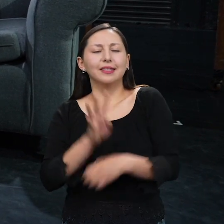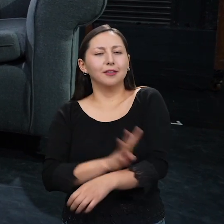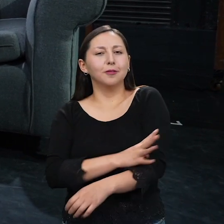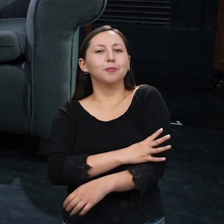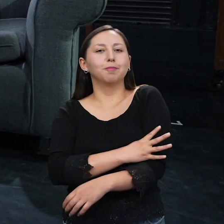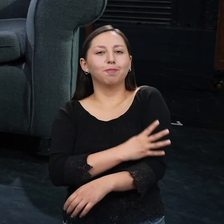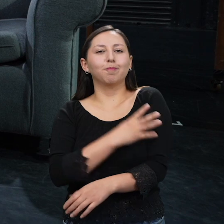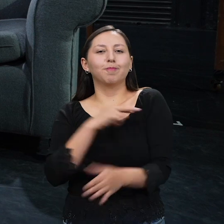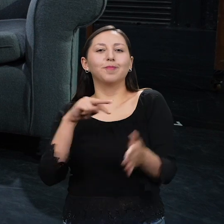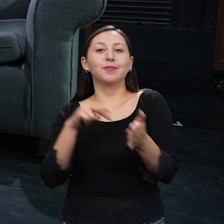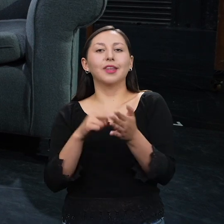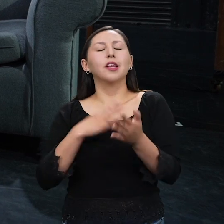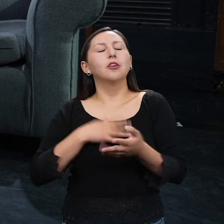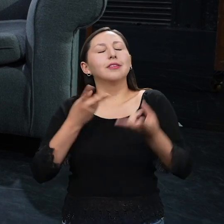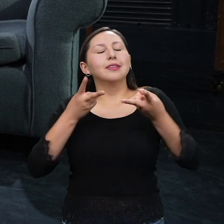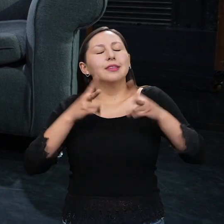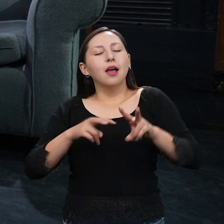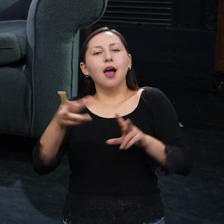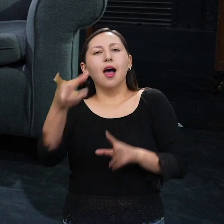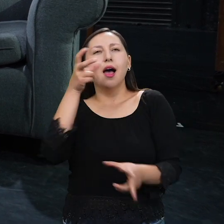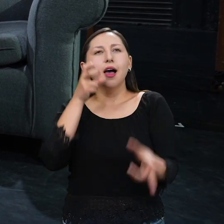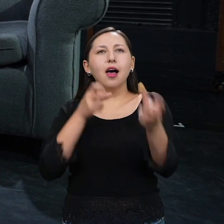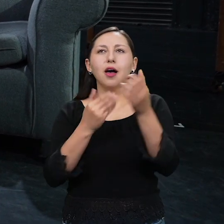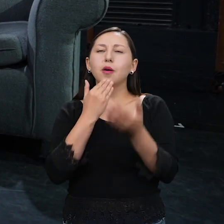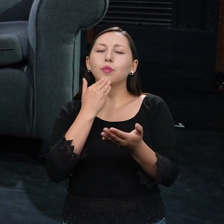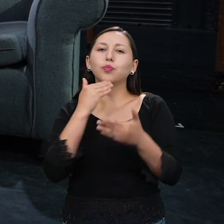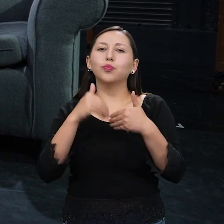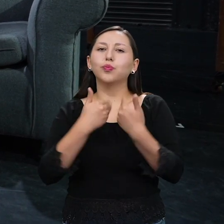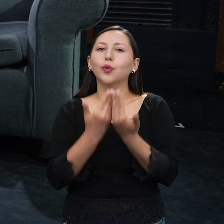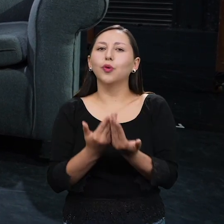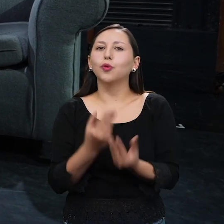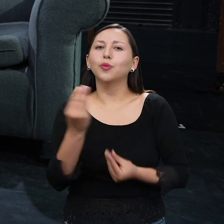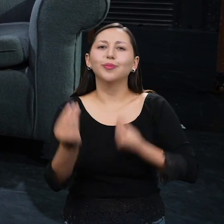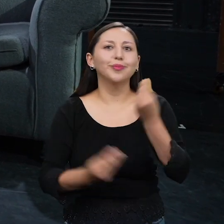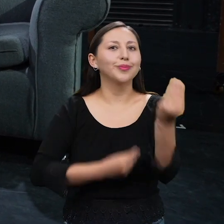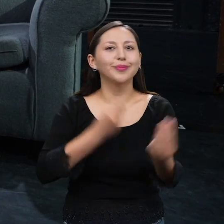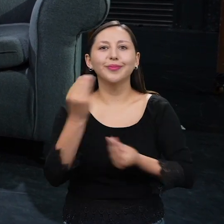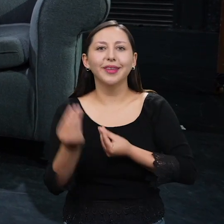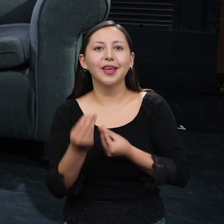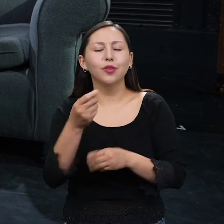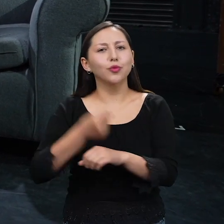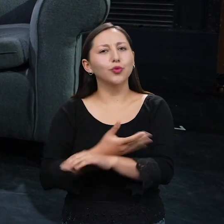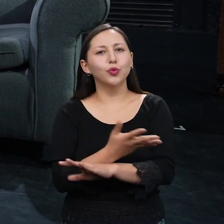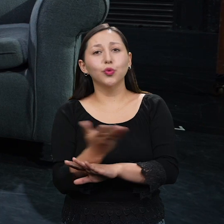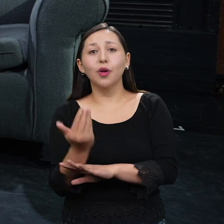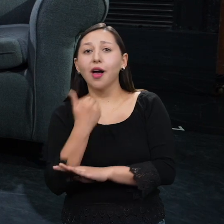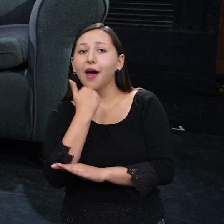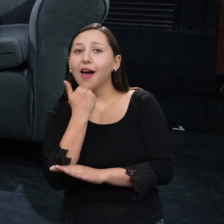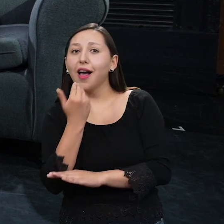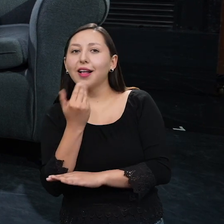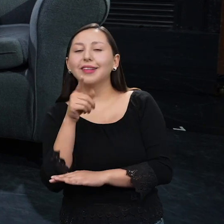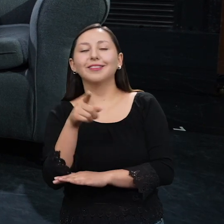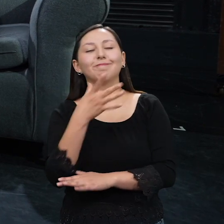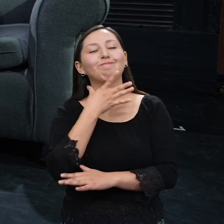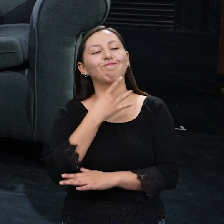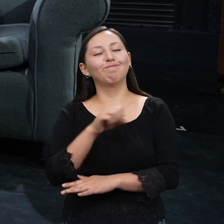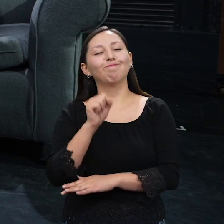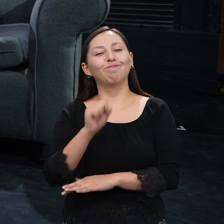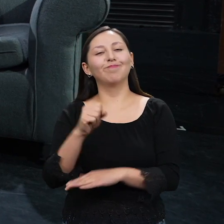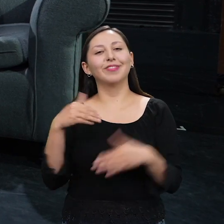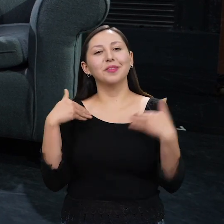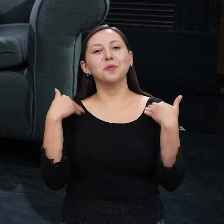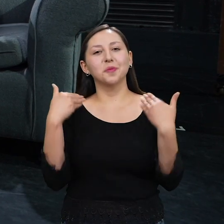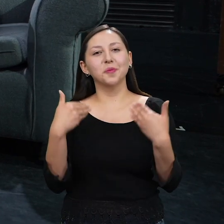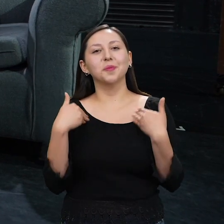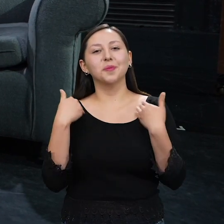creo que yo también quisiera aprender danza. ¿Ahora qué hago? ¿Qué me recomiendas? Qué bueno que te guste la danza y que